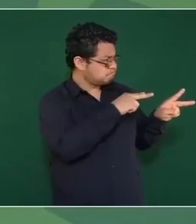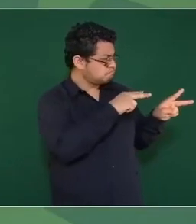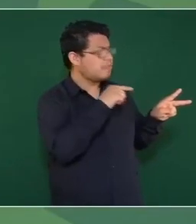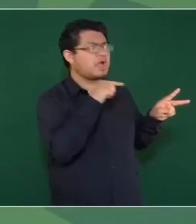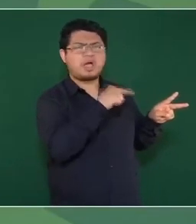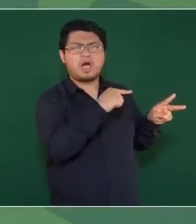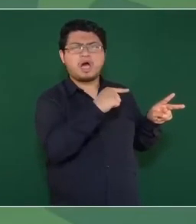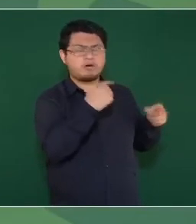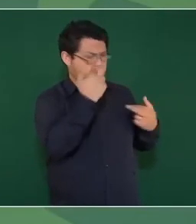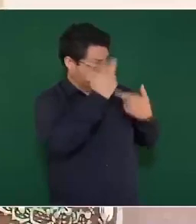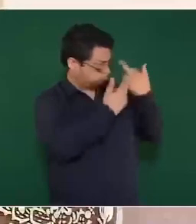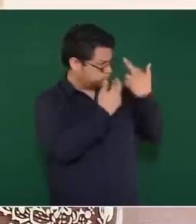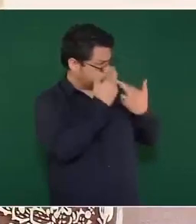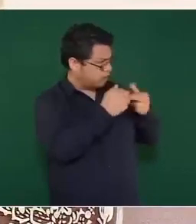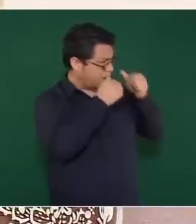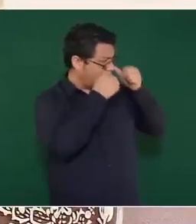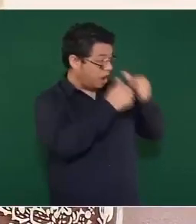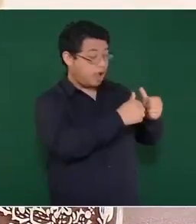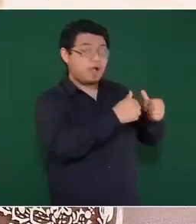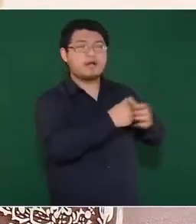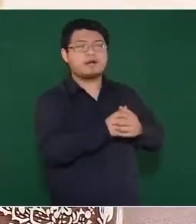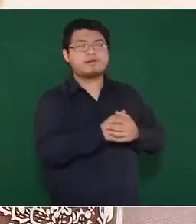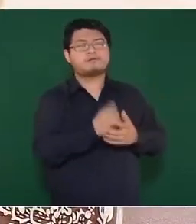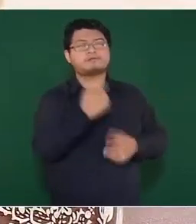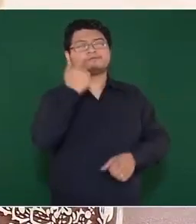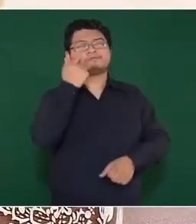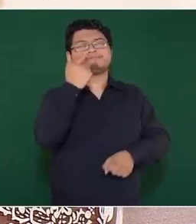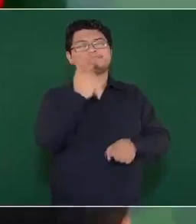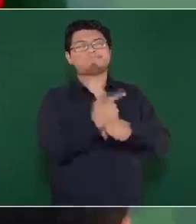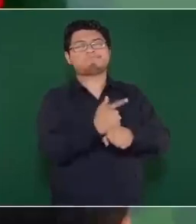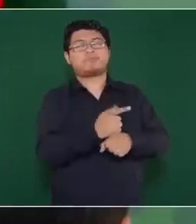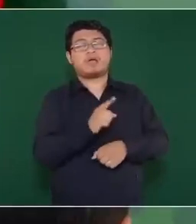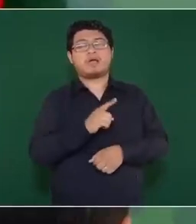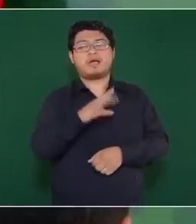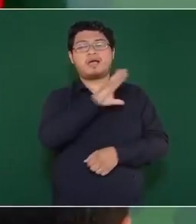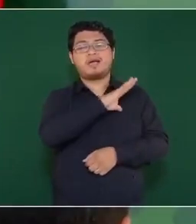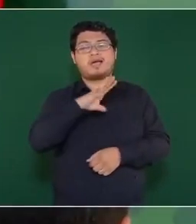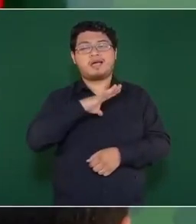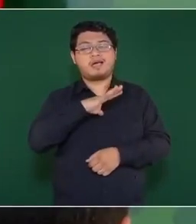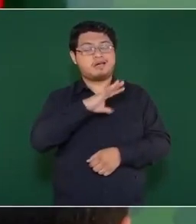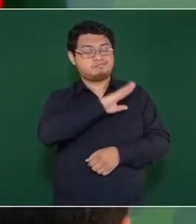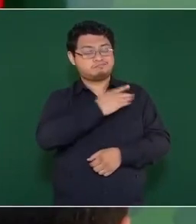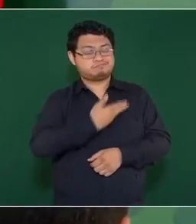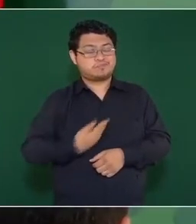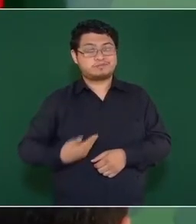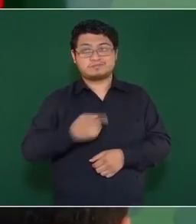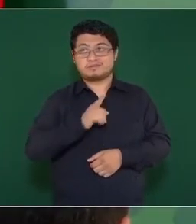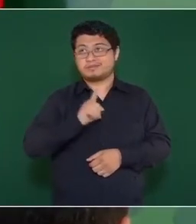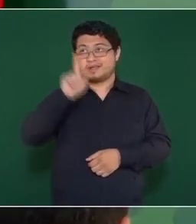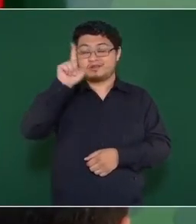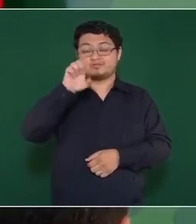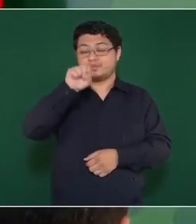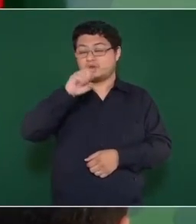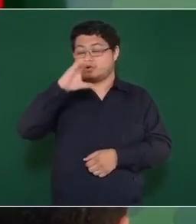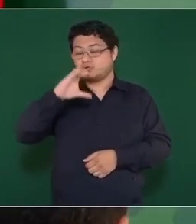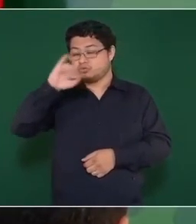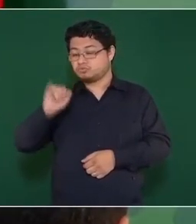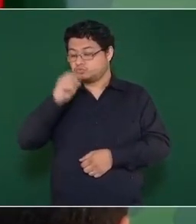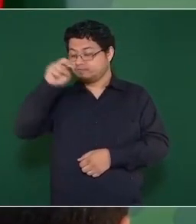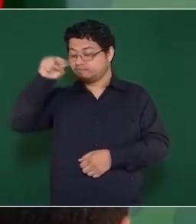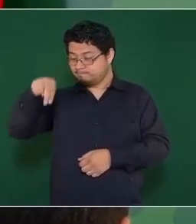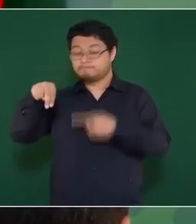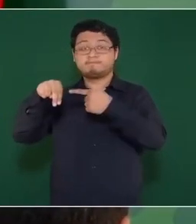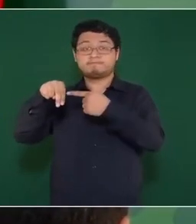hecho. Encontramos a un presidente de la Suprema Corte, Saldívar, que puede hoy coronar esta